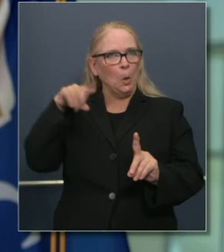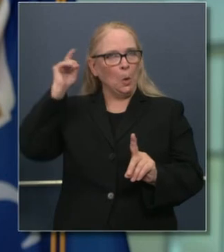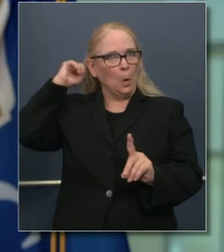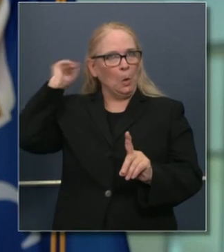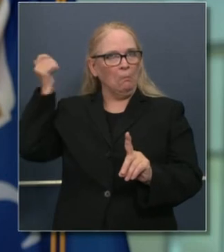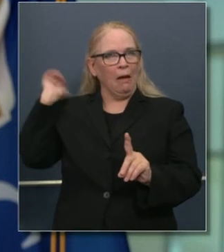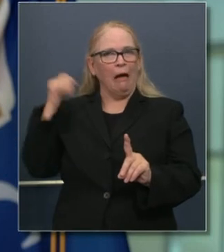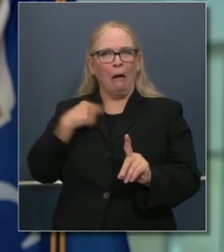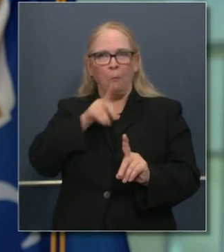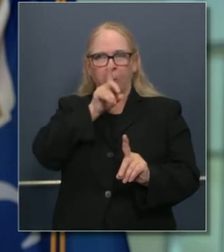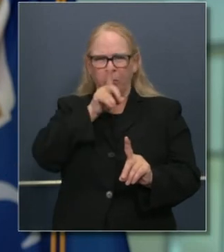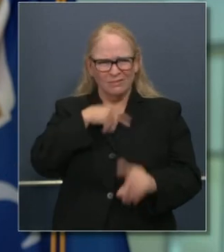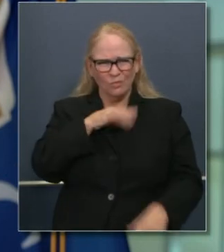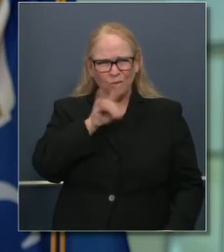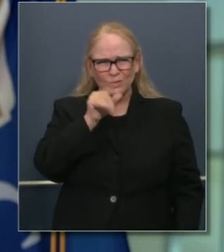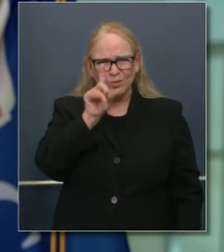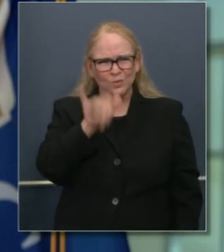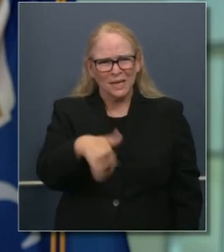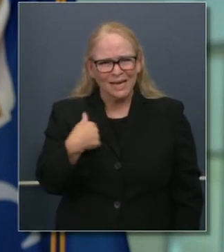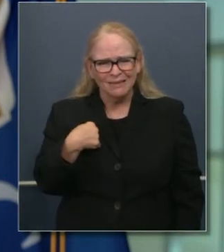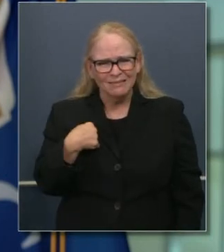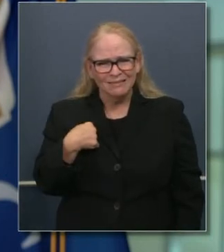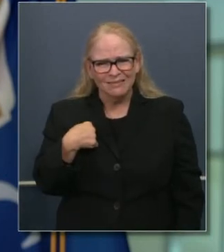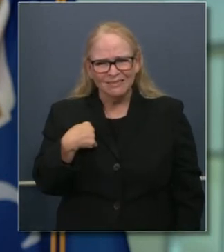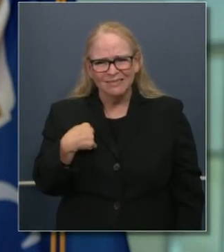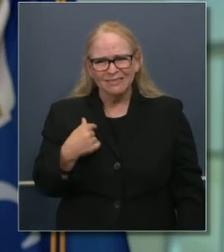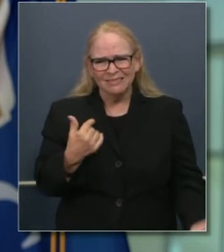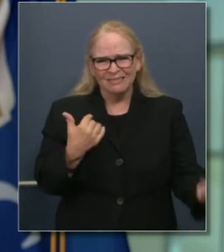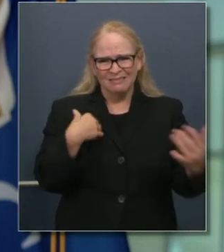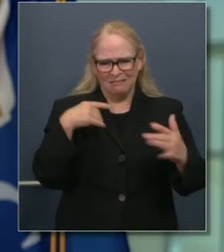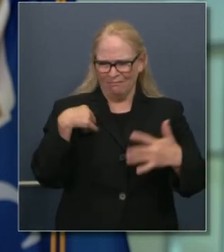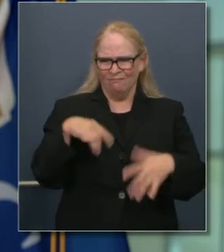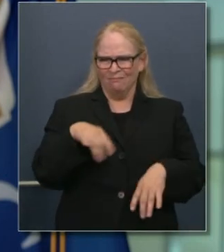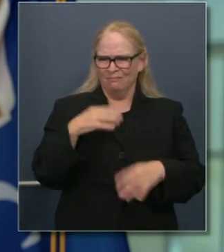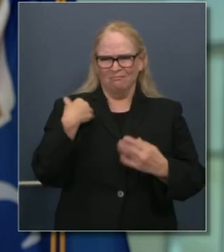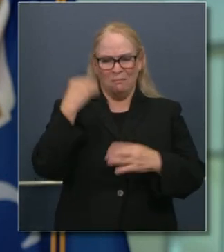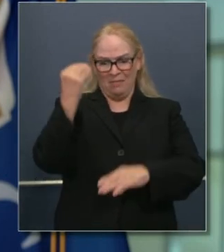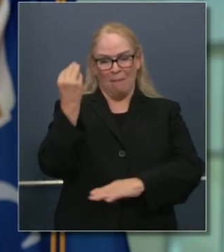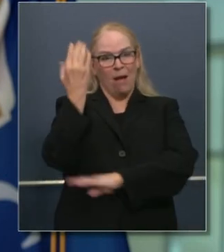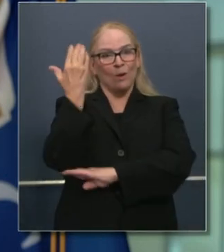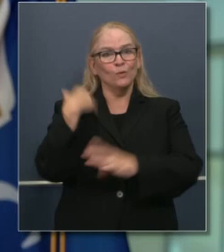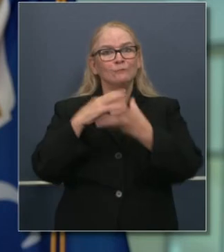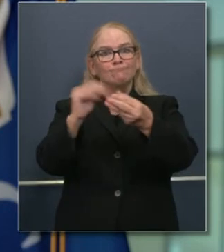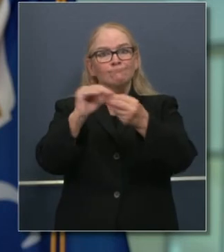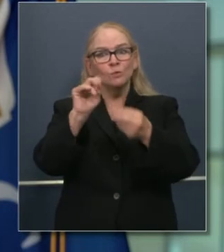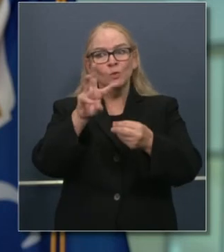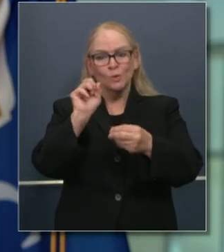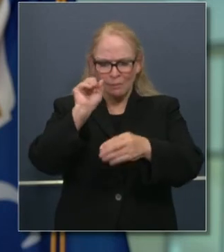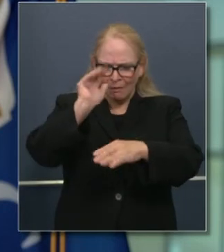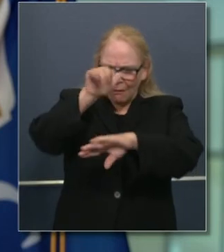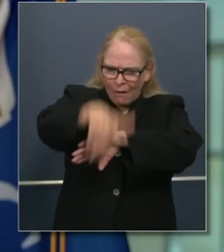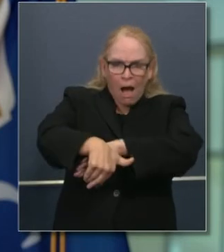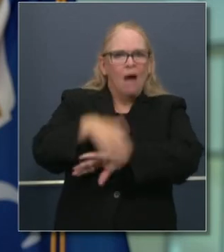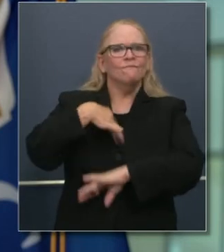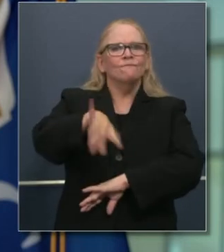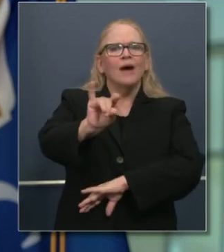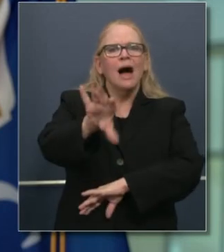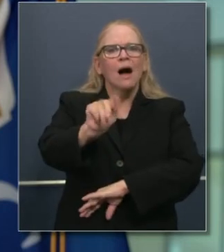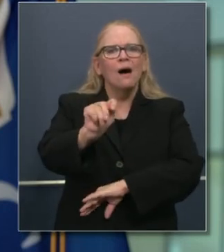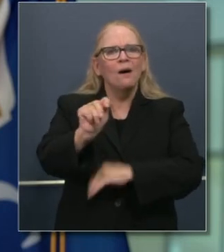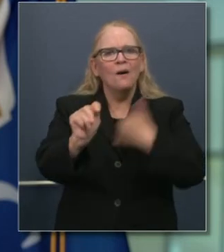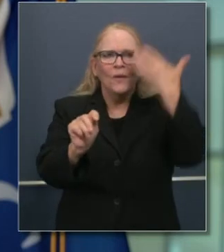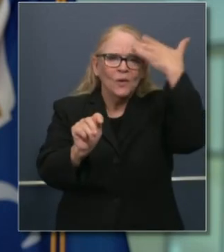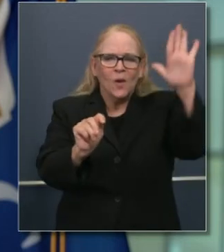ese entonces, que estaban corruptos. Así que yo después me percaté más tarde aquella noche. El doctor Gaudí salió esa mañana